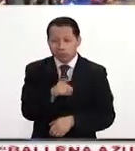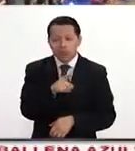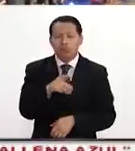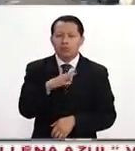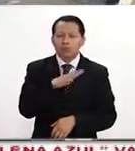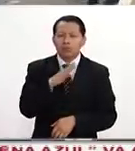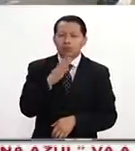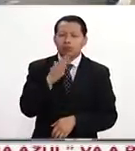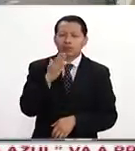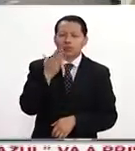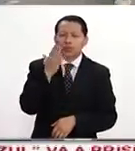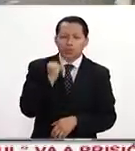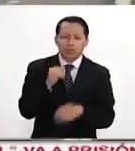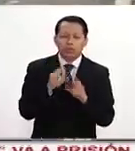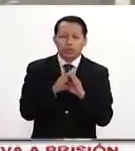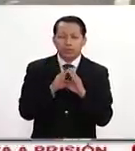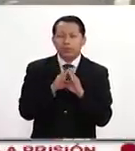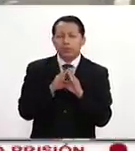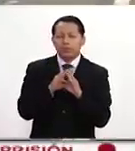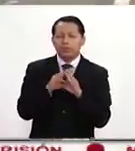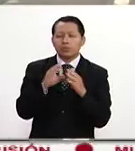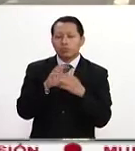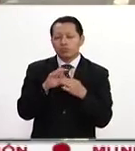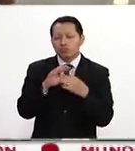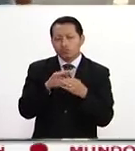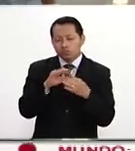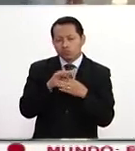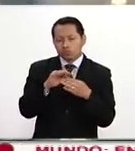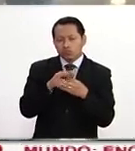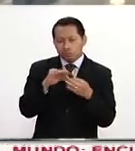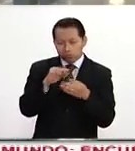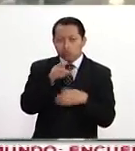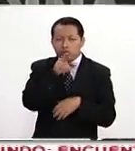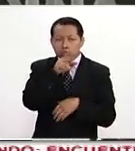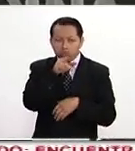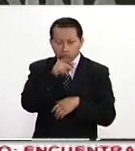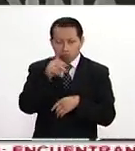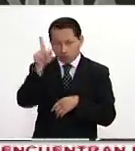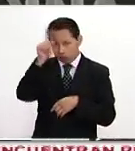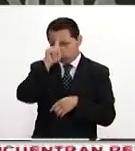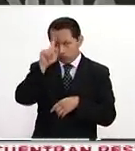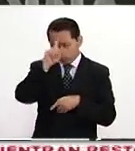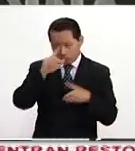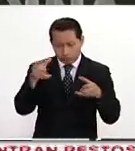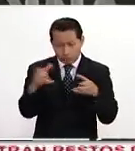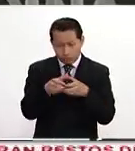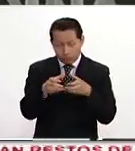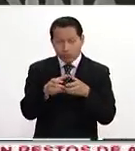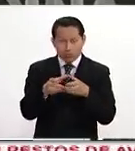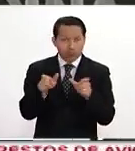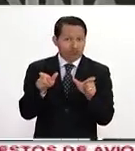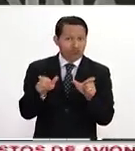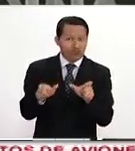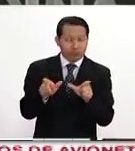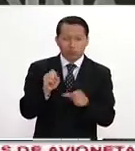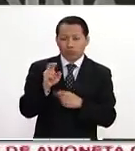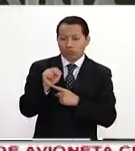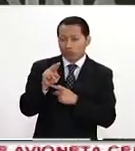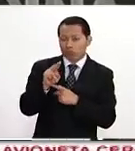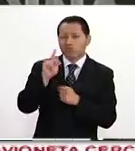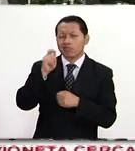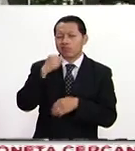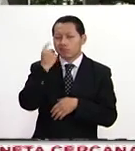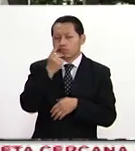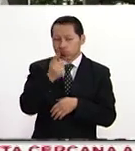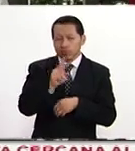hubo sino una mención, esa sola preocupación del Consejo de Seguridad de la ONU significa mucho para